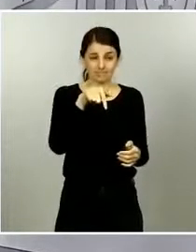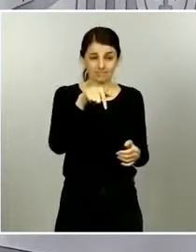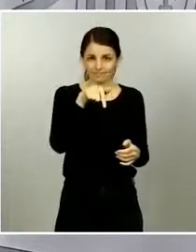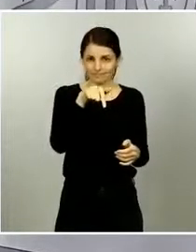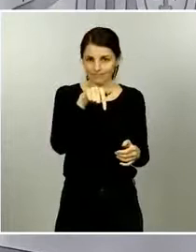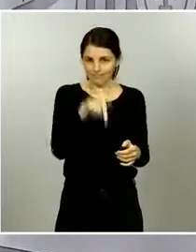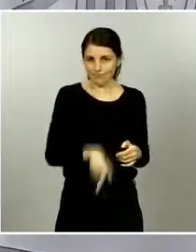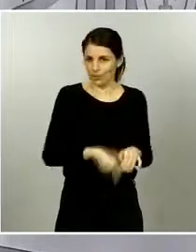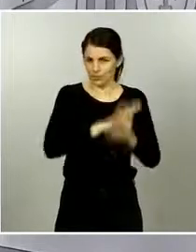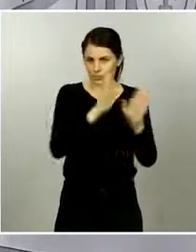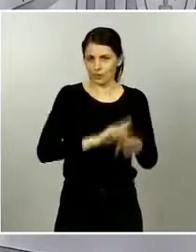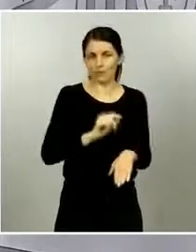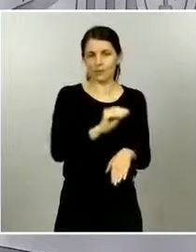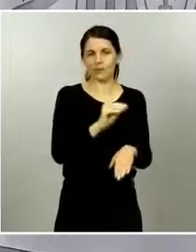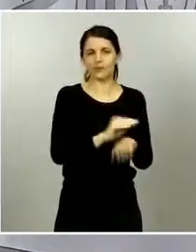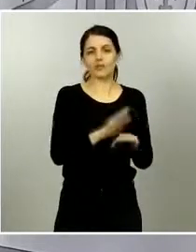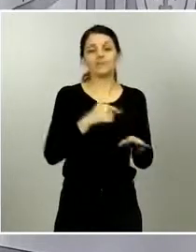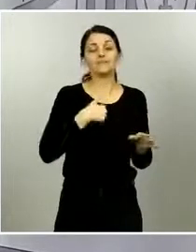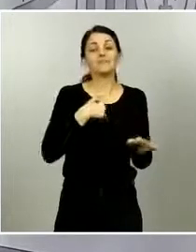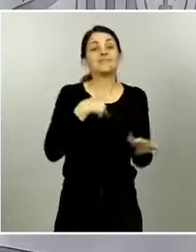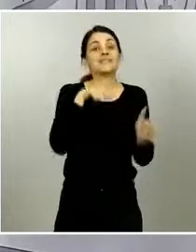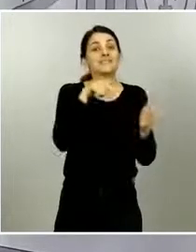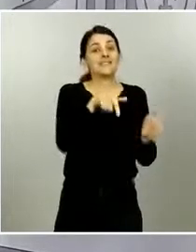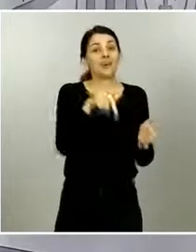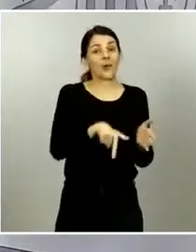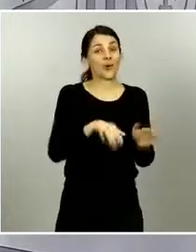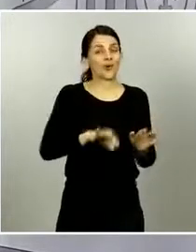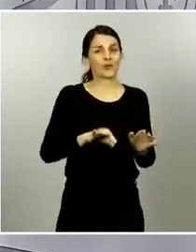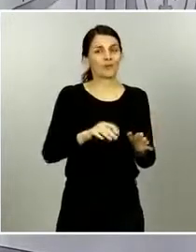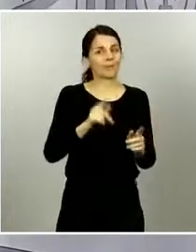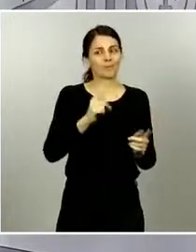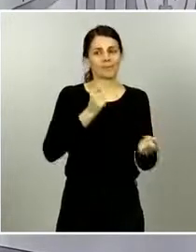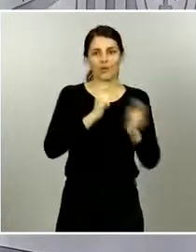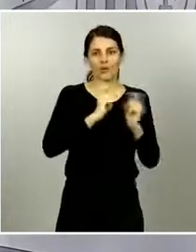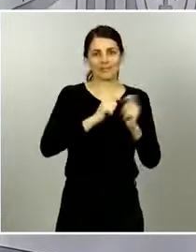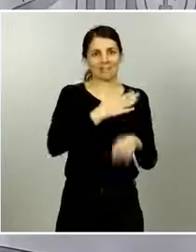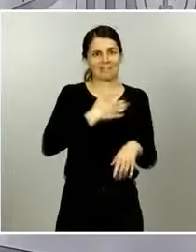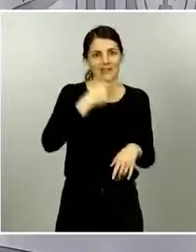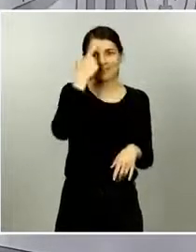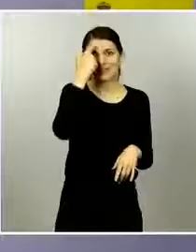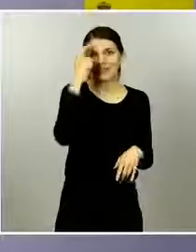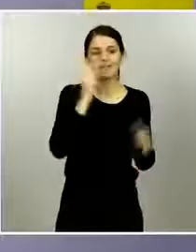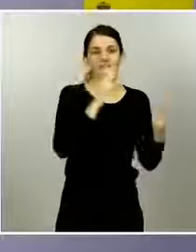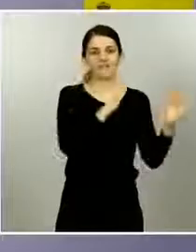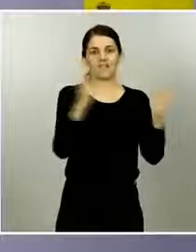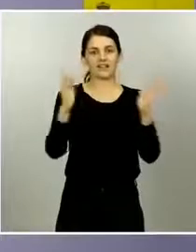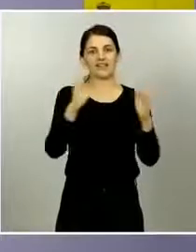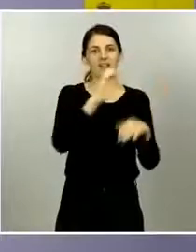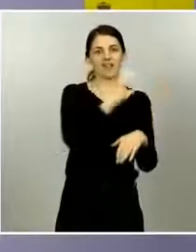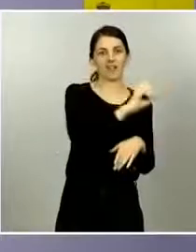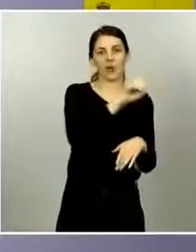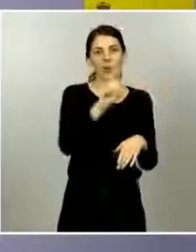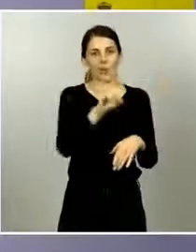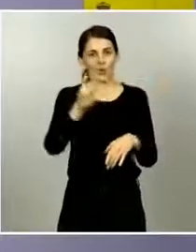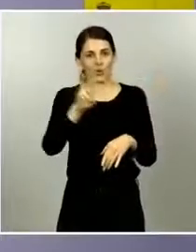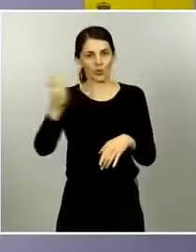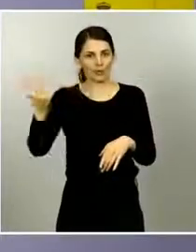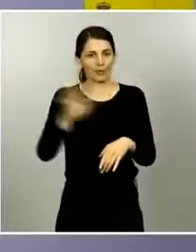Por último doctor hoy desde luego el asunto que más interés suscita en la opinión pública también entre los periodistas es el